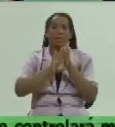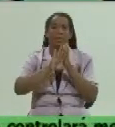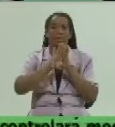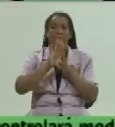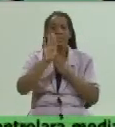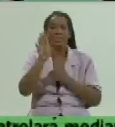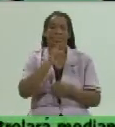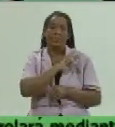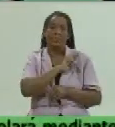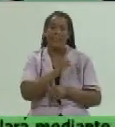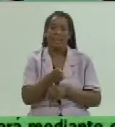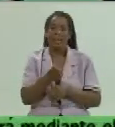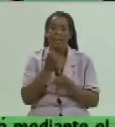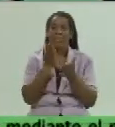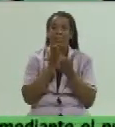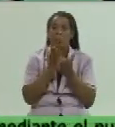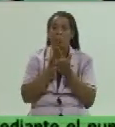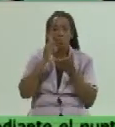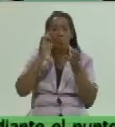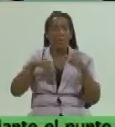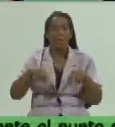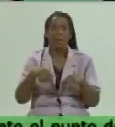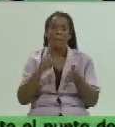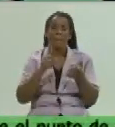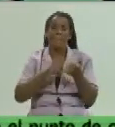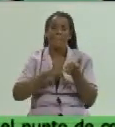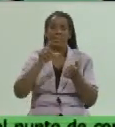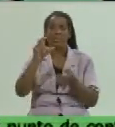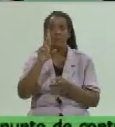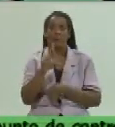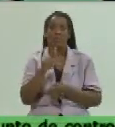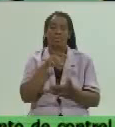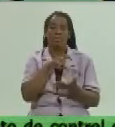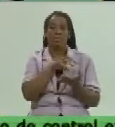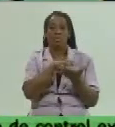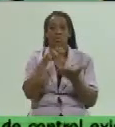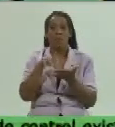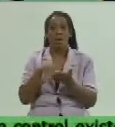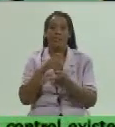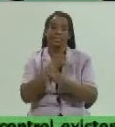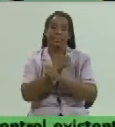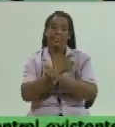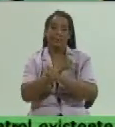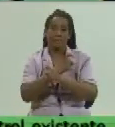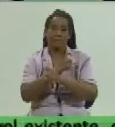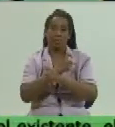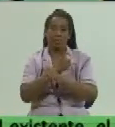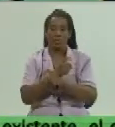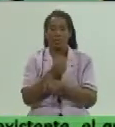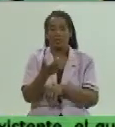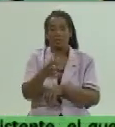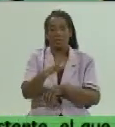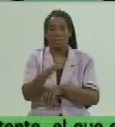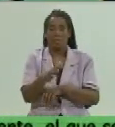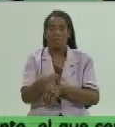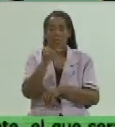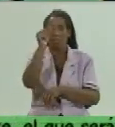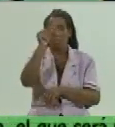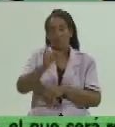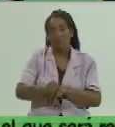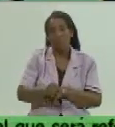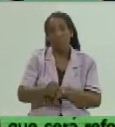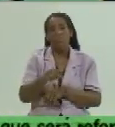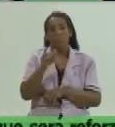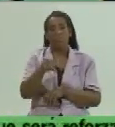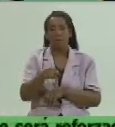los estudios de los PCR a lugares donde hay riesgo y alrededor de los casos que han